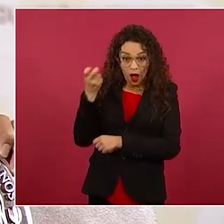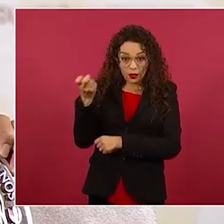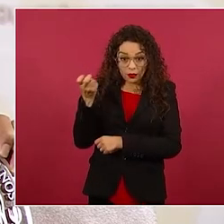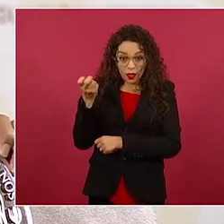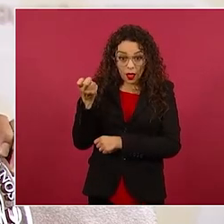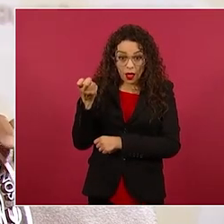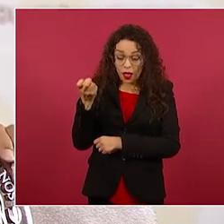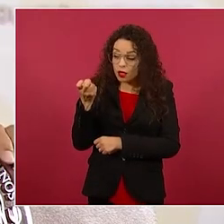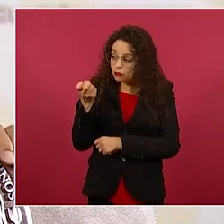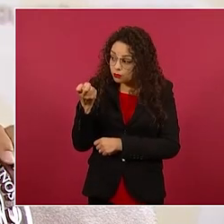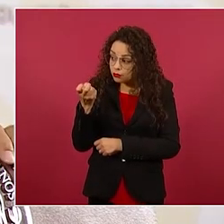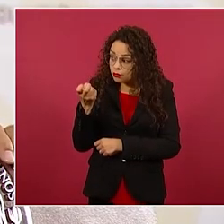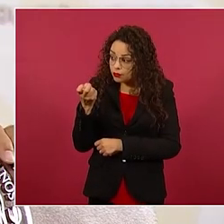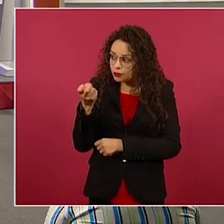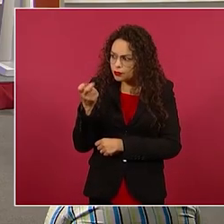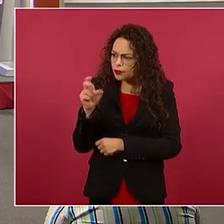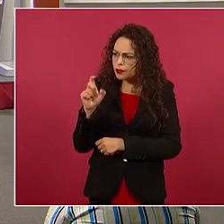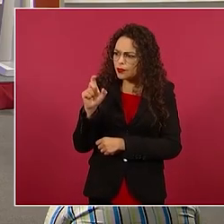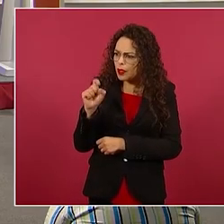¿No eran 24?